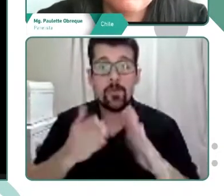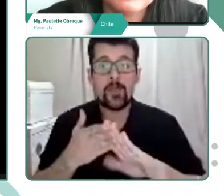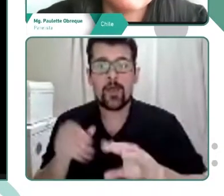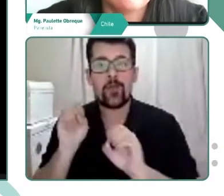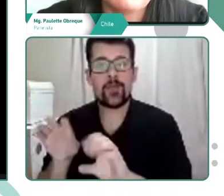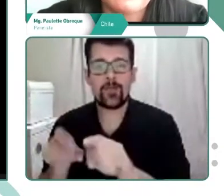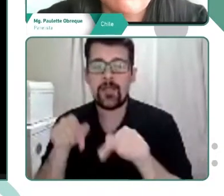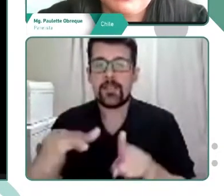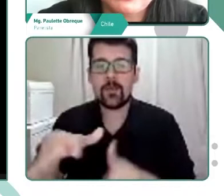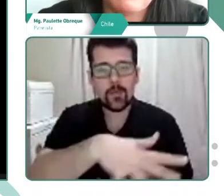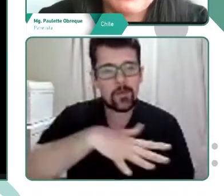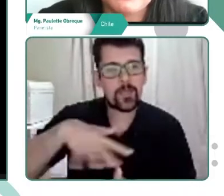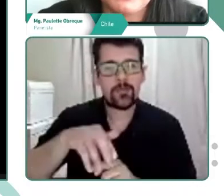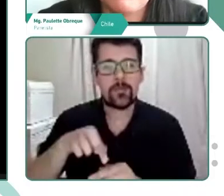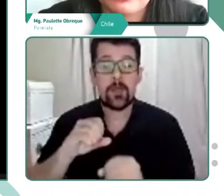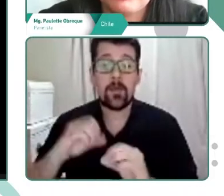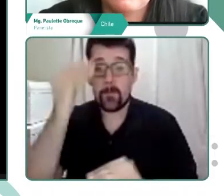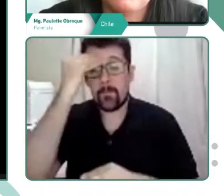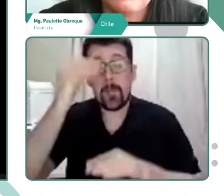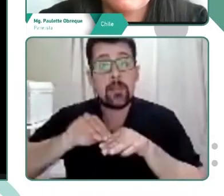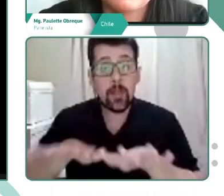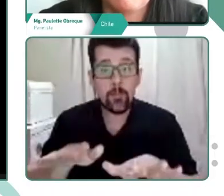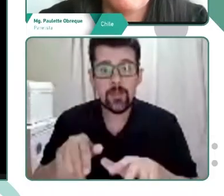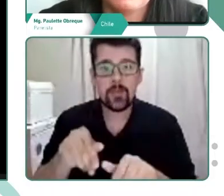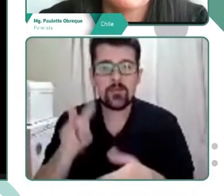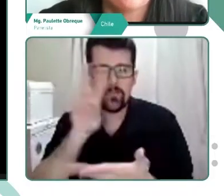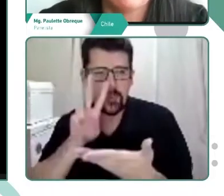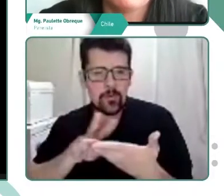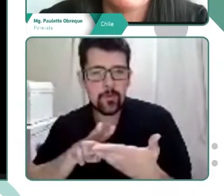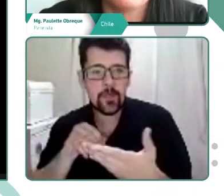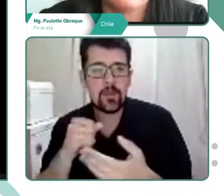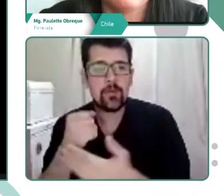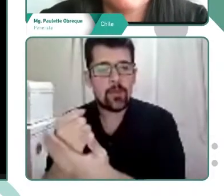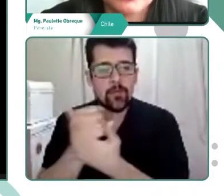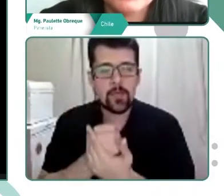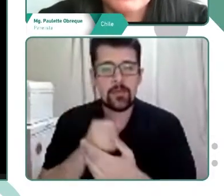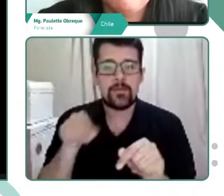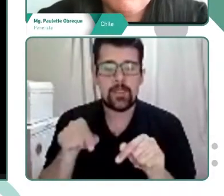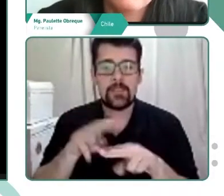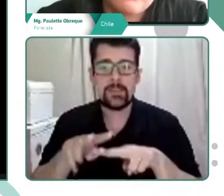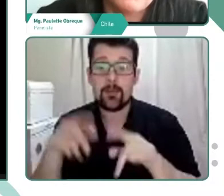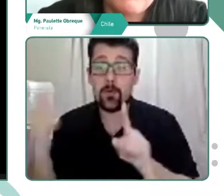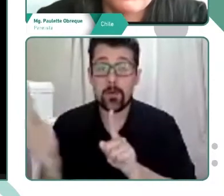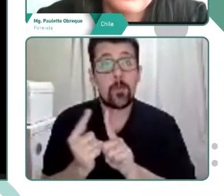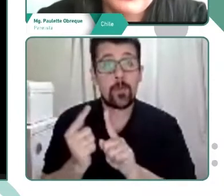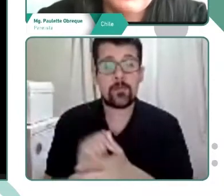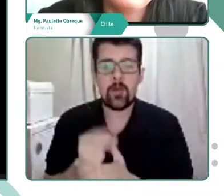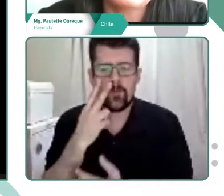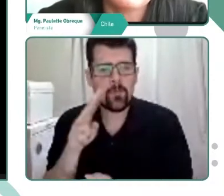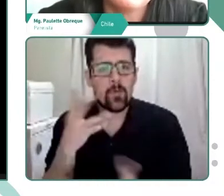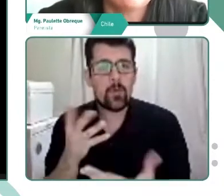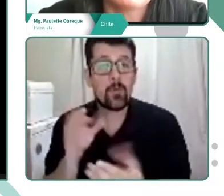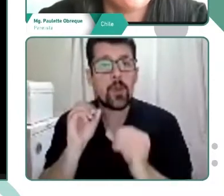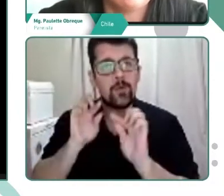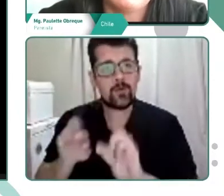En este contexto de pandemia, la experiencia diálogico-lectora nos desafía a buscar otras formas de encuentro y vimos como una oportunidad